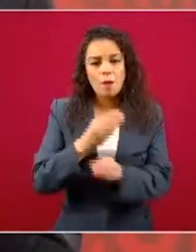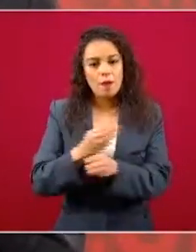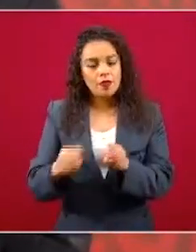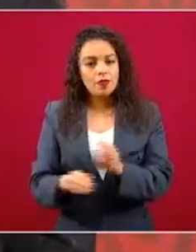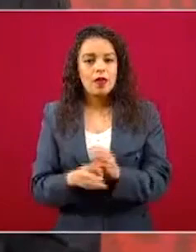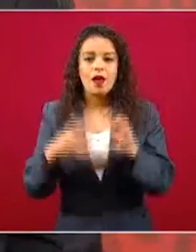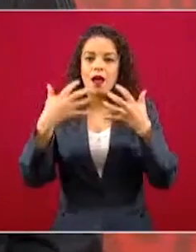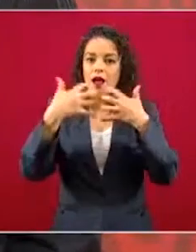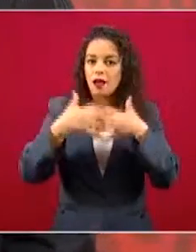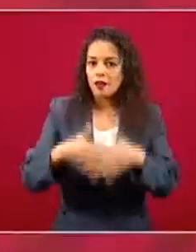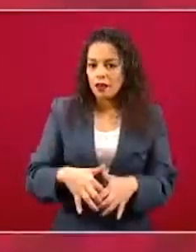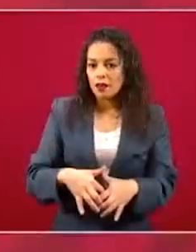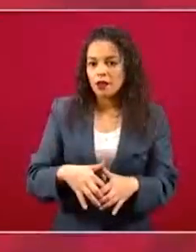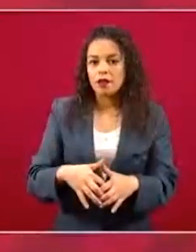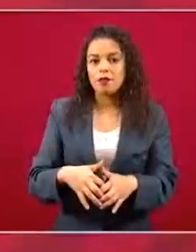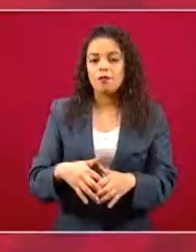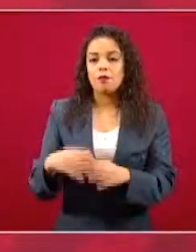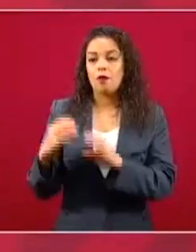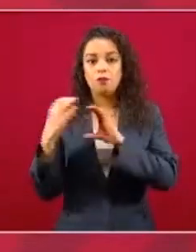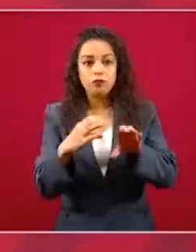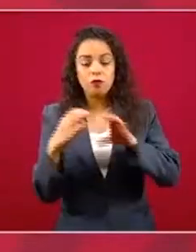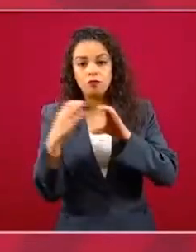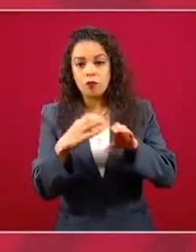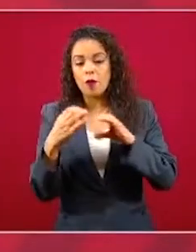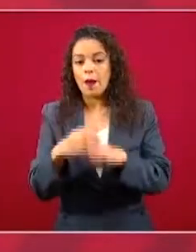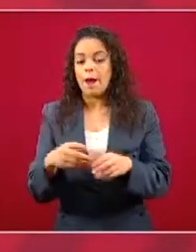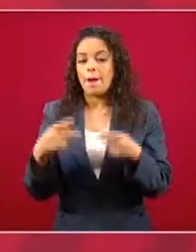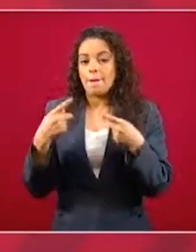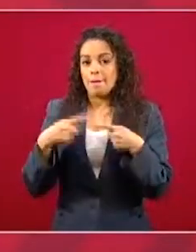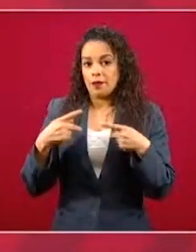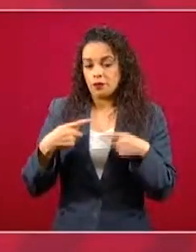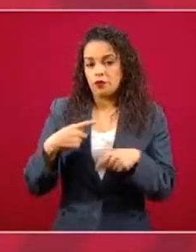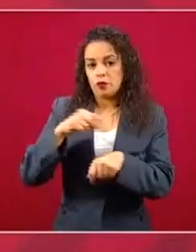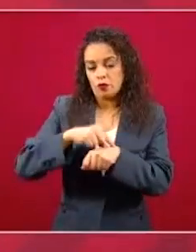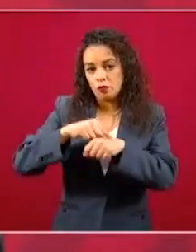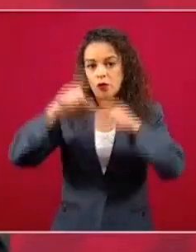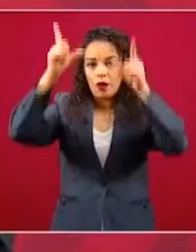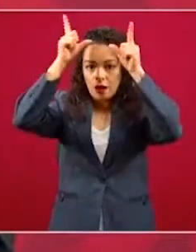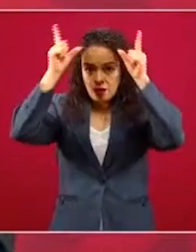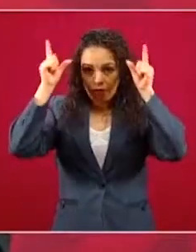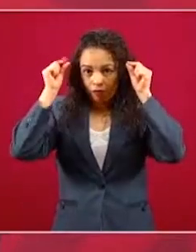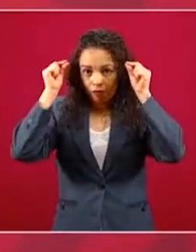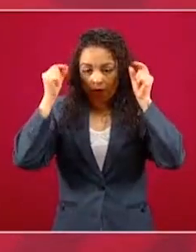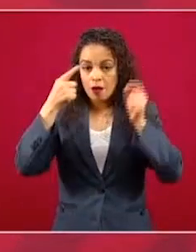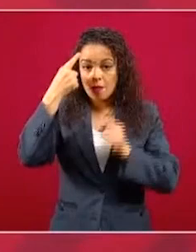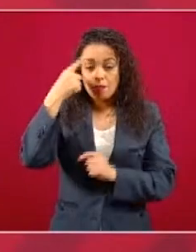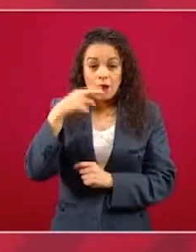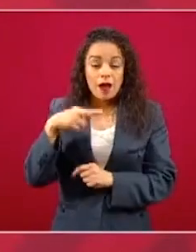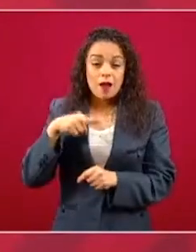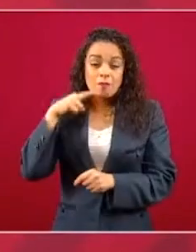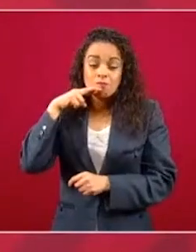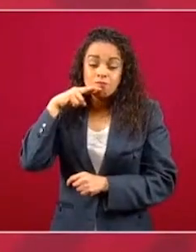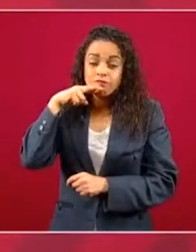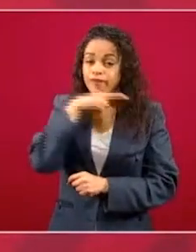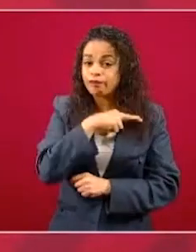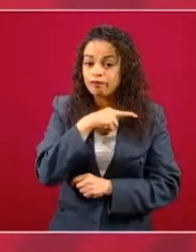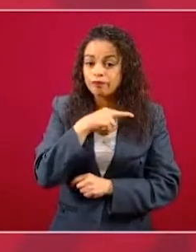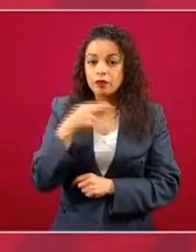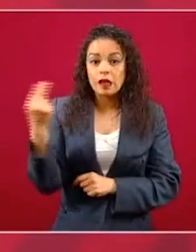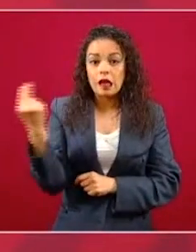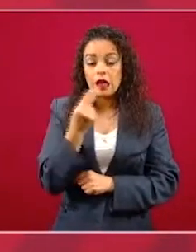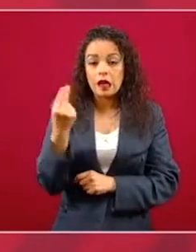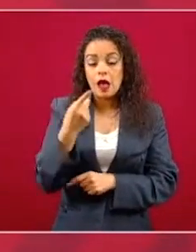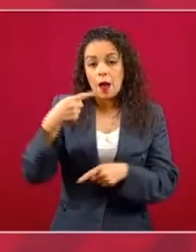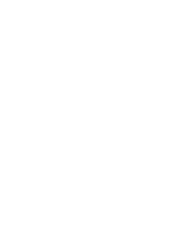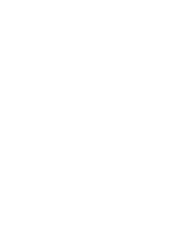se consiguiera el personal y entraran de inmediato a dar servicio.